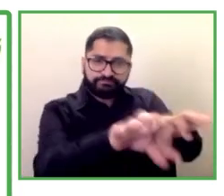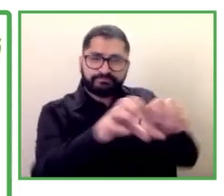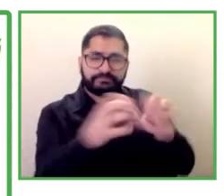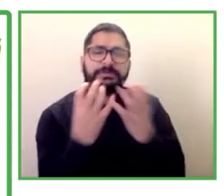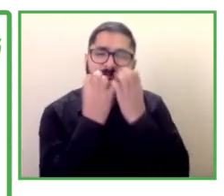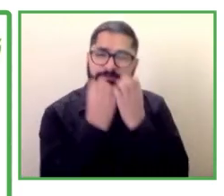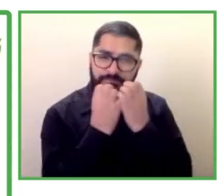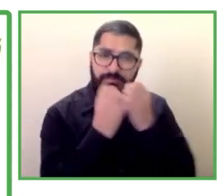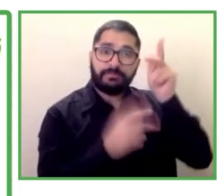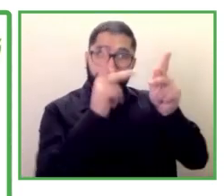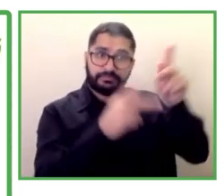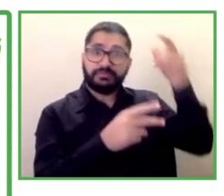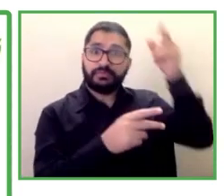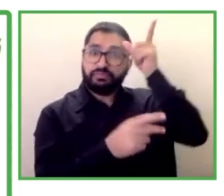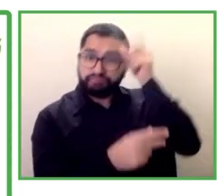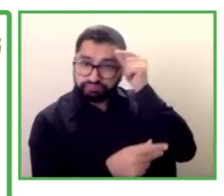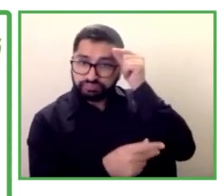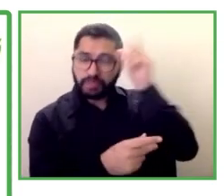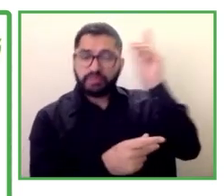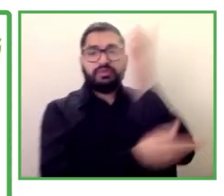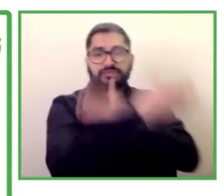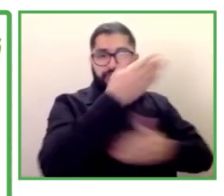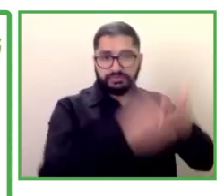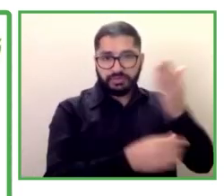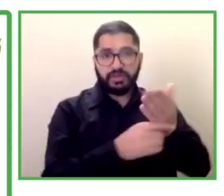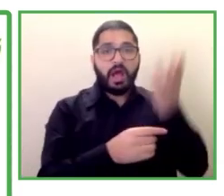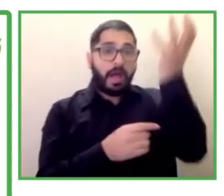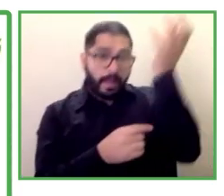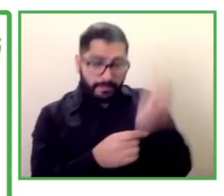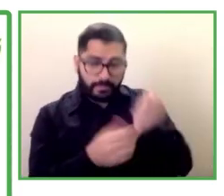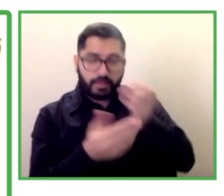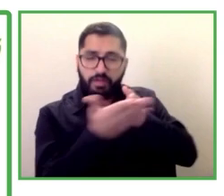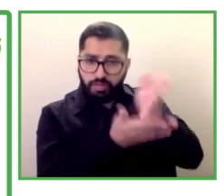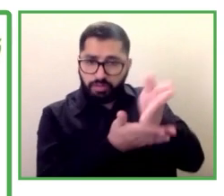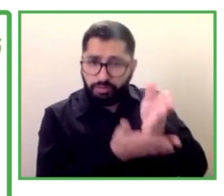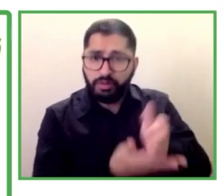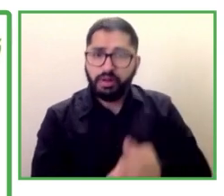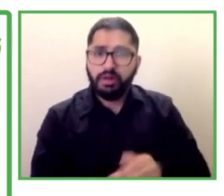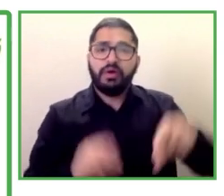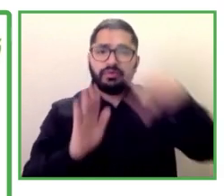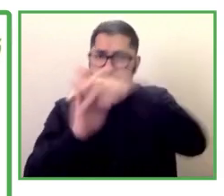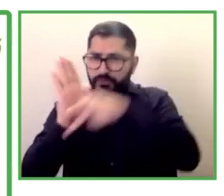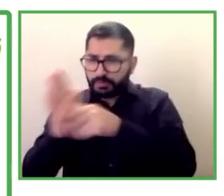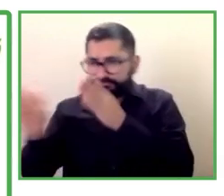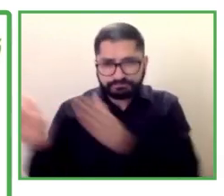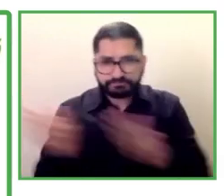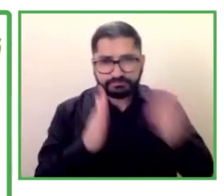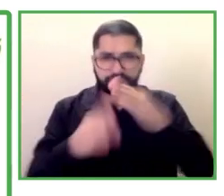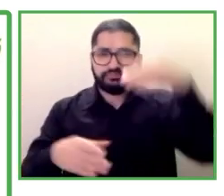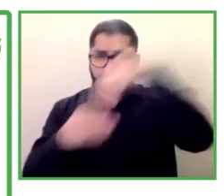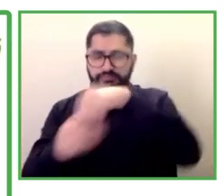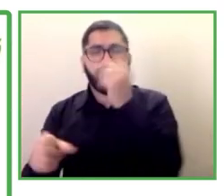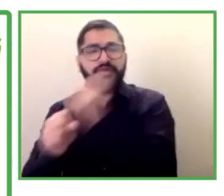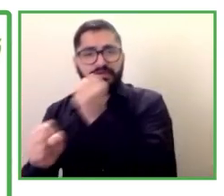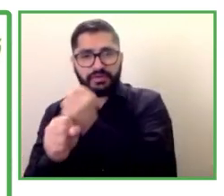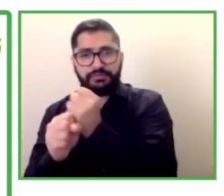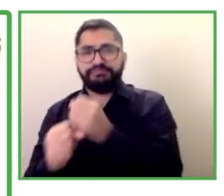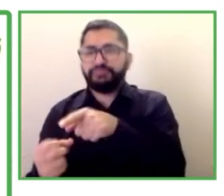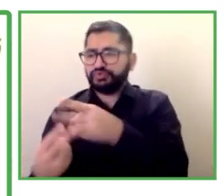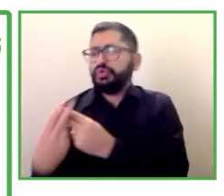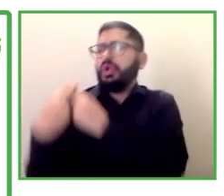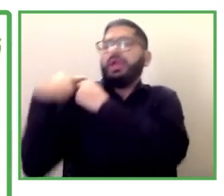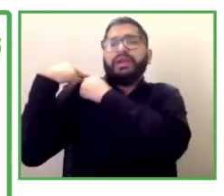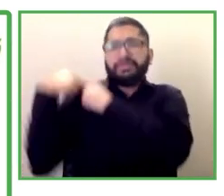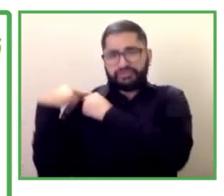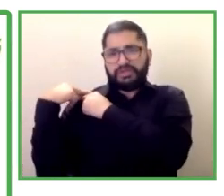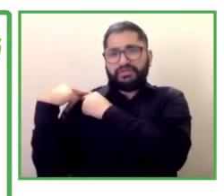iniciativa de la Oficina de Atención a la Discapacidad que es el órgano especializado del Consejo Nacional de la Discapacidad que